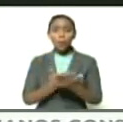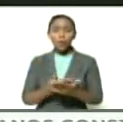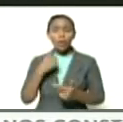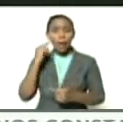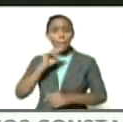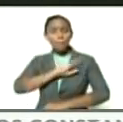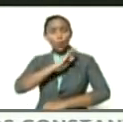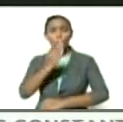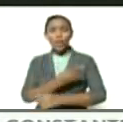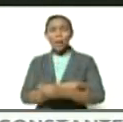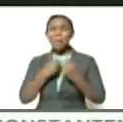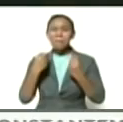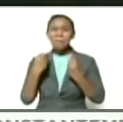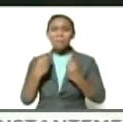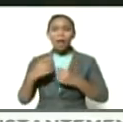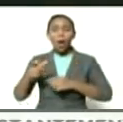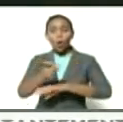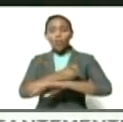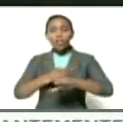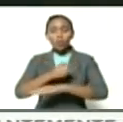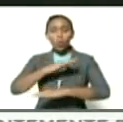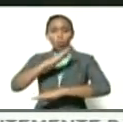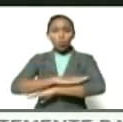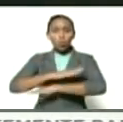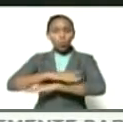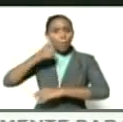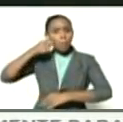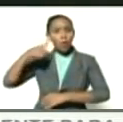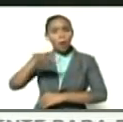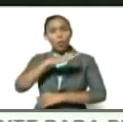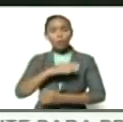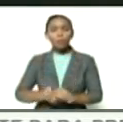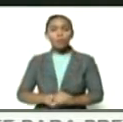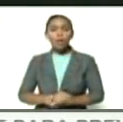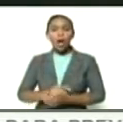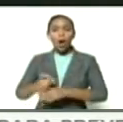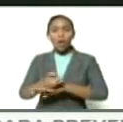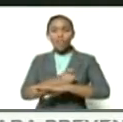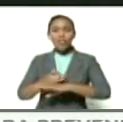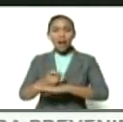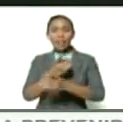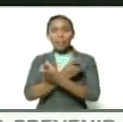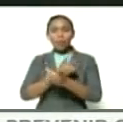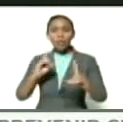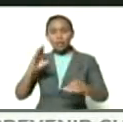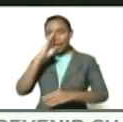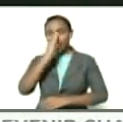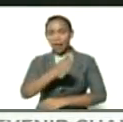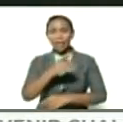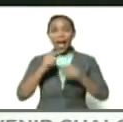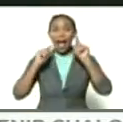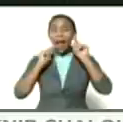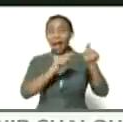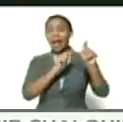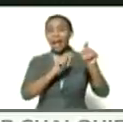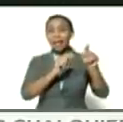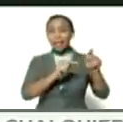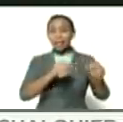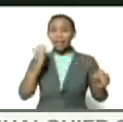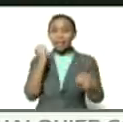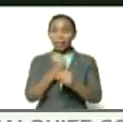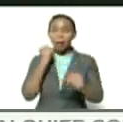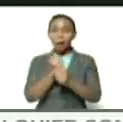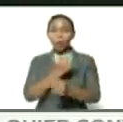poder para gobernar obedeciendo al pueblo para gobernar con democracia directa esa va a ser nuestra oferta